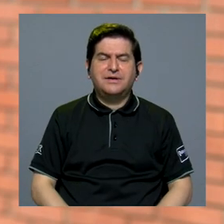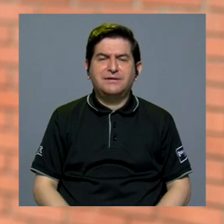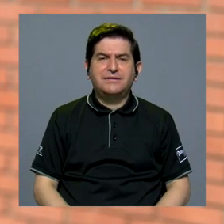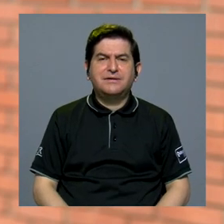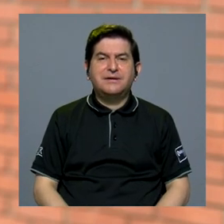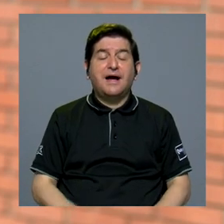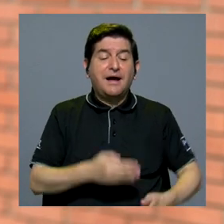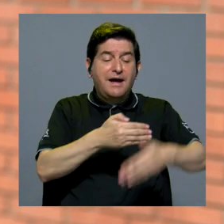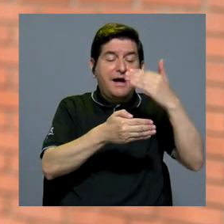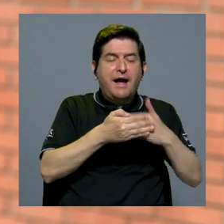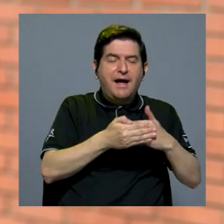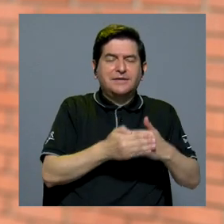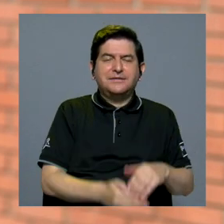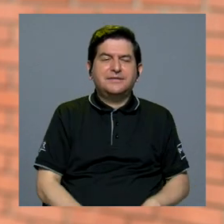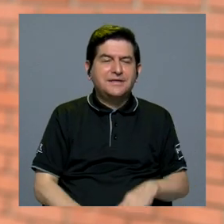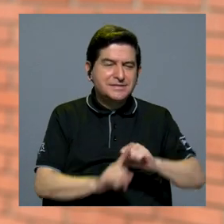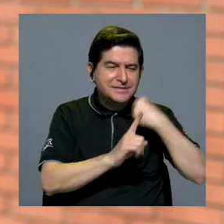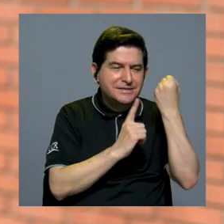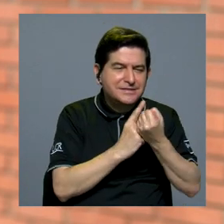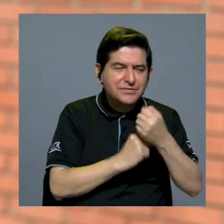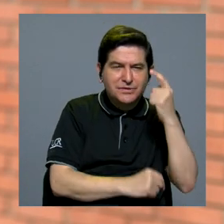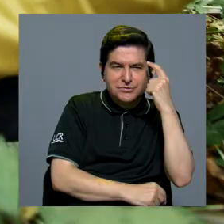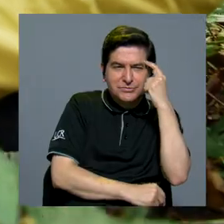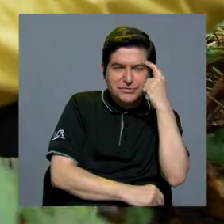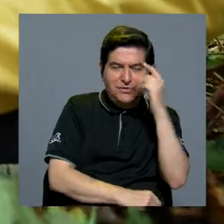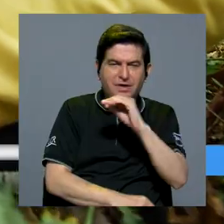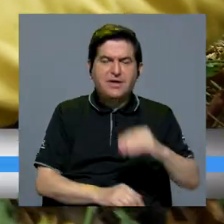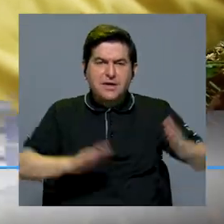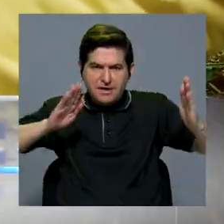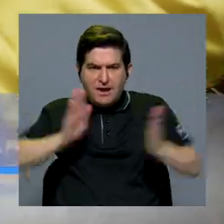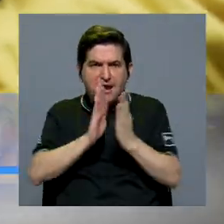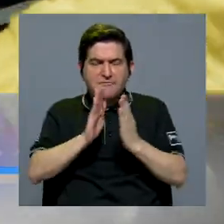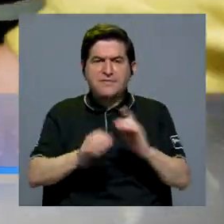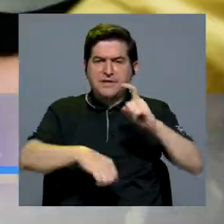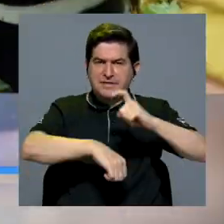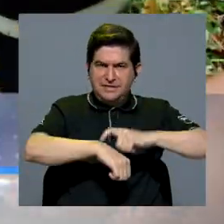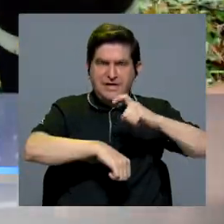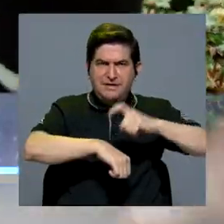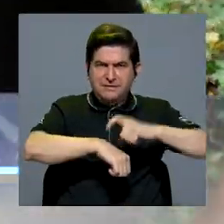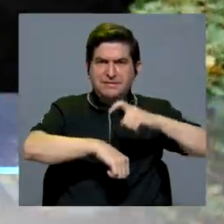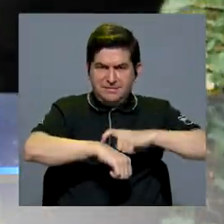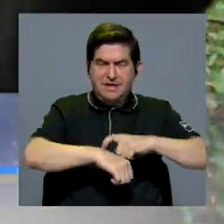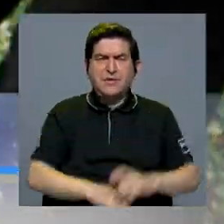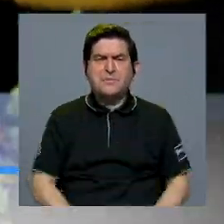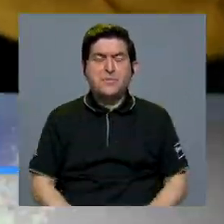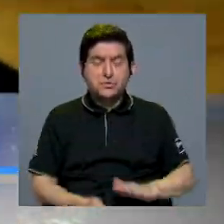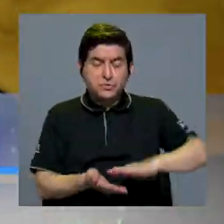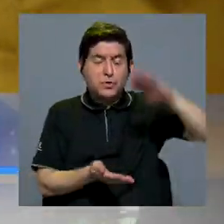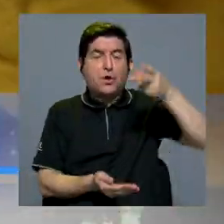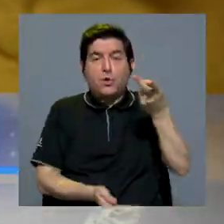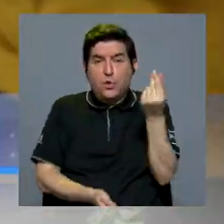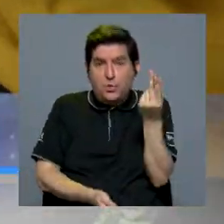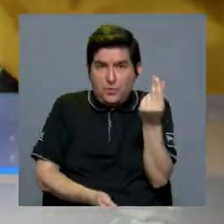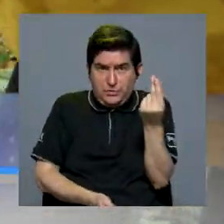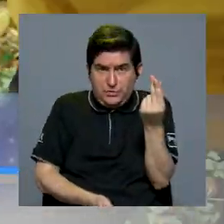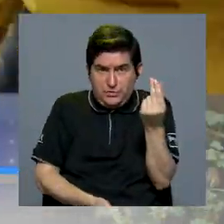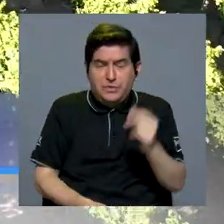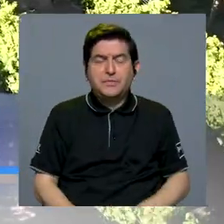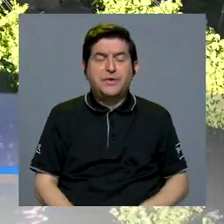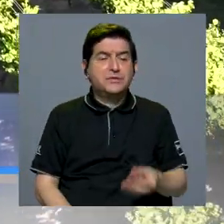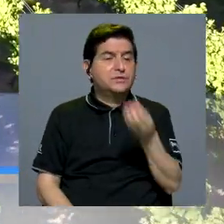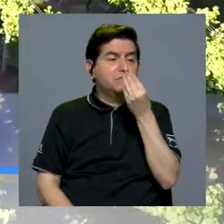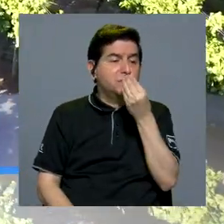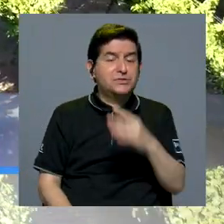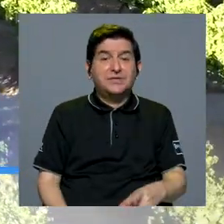anticipar esas situaciones y confrontar estos periodos de inflación de los precios de